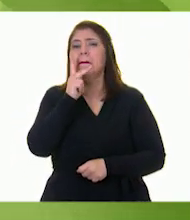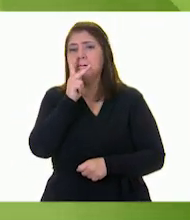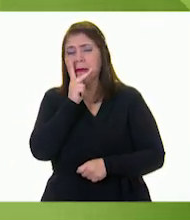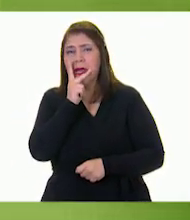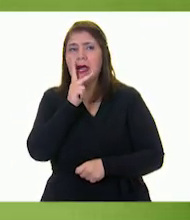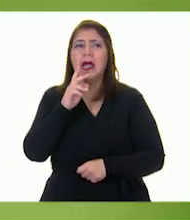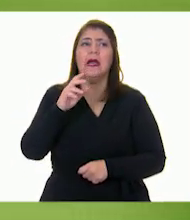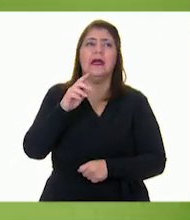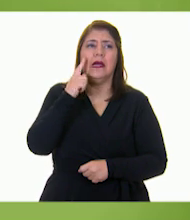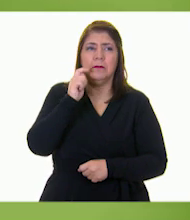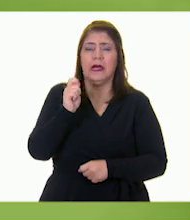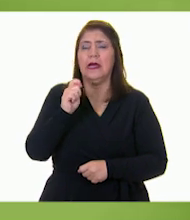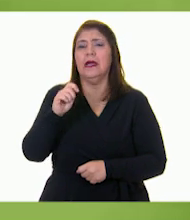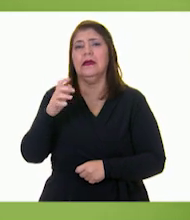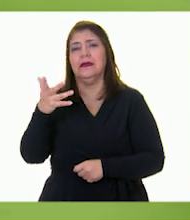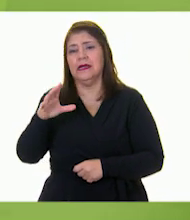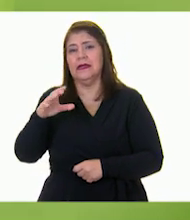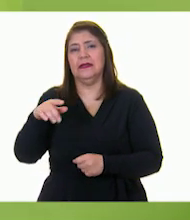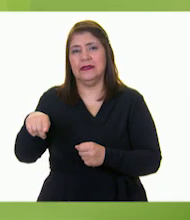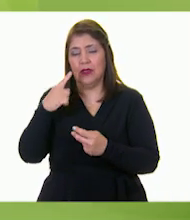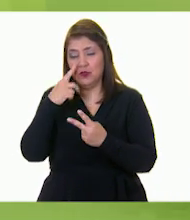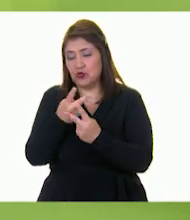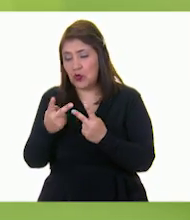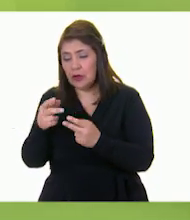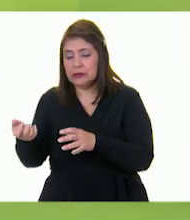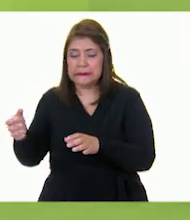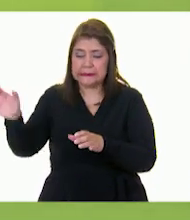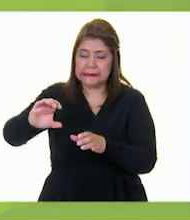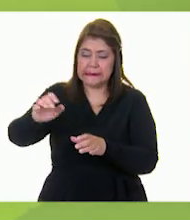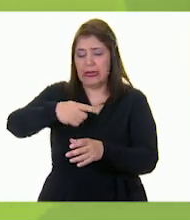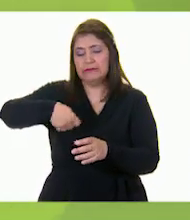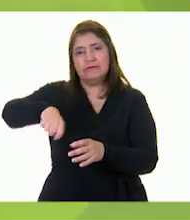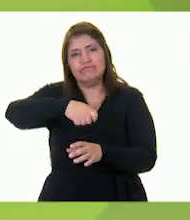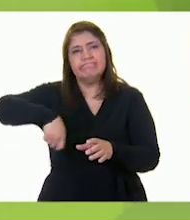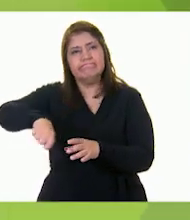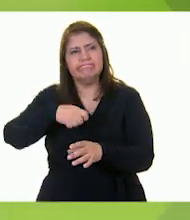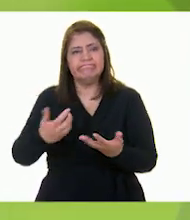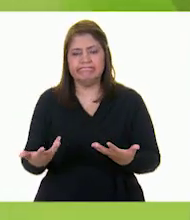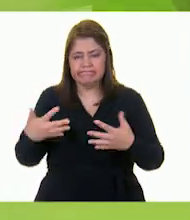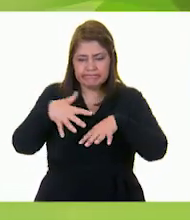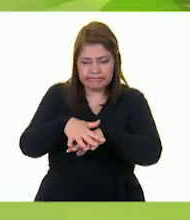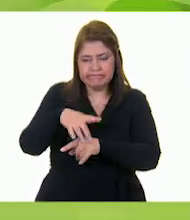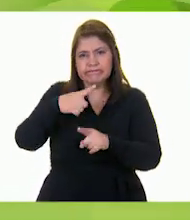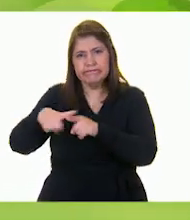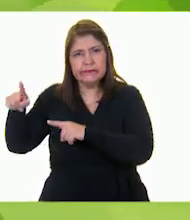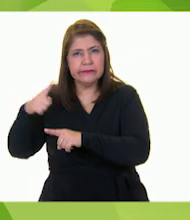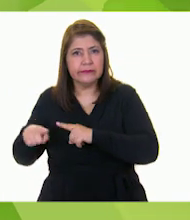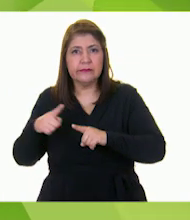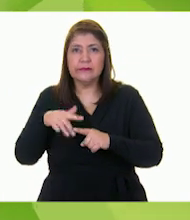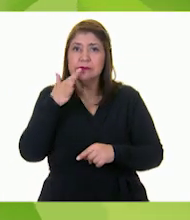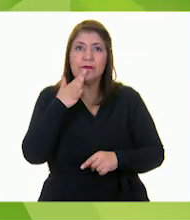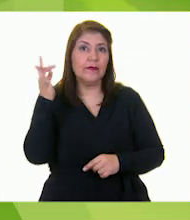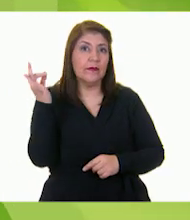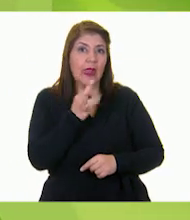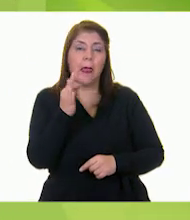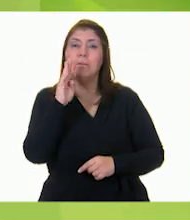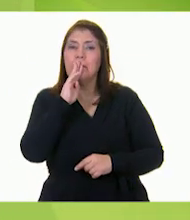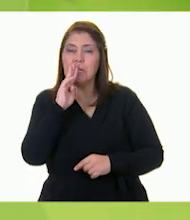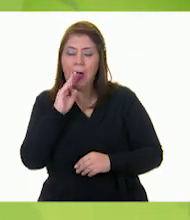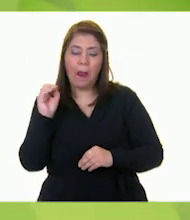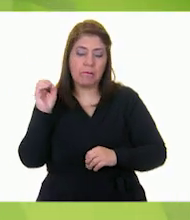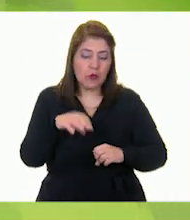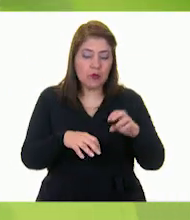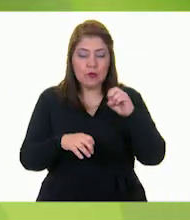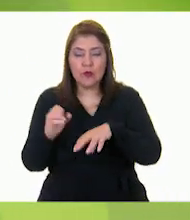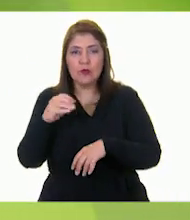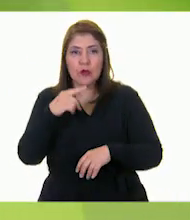junto con otras semillas del recipiente y empezó a mezclarlos con muchos ingredientes deliciosos que mamá iba poniendo